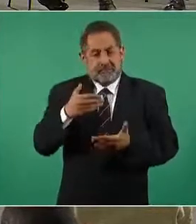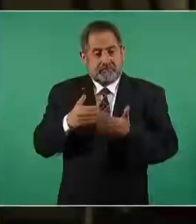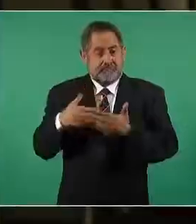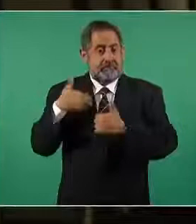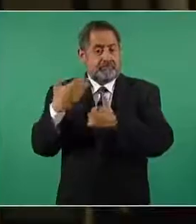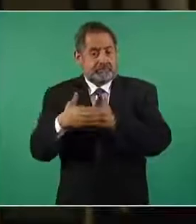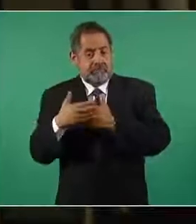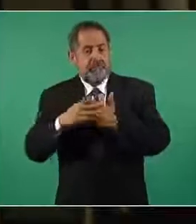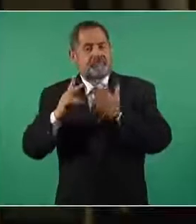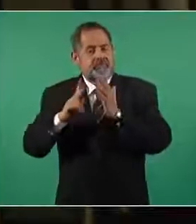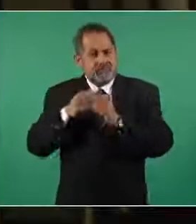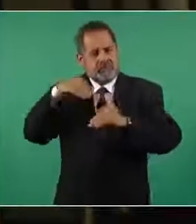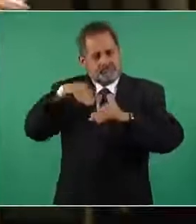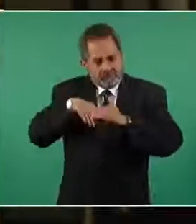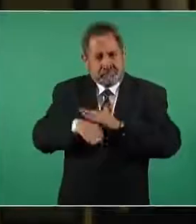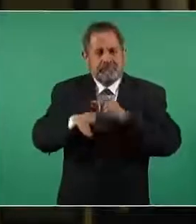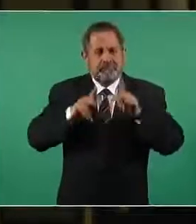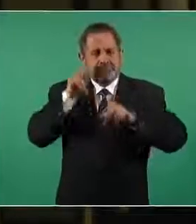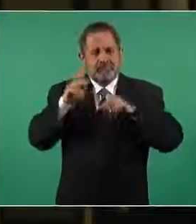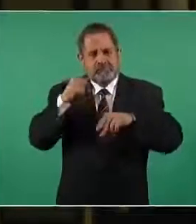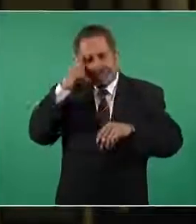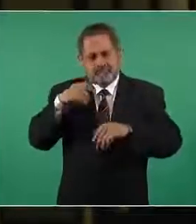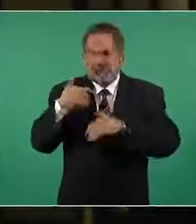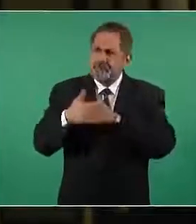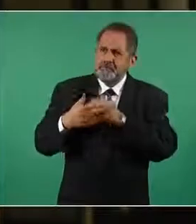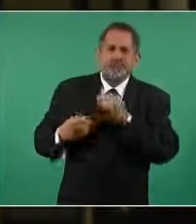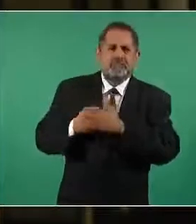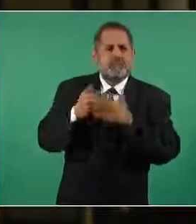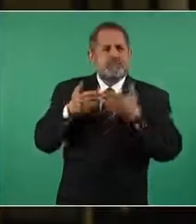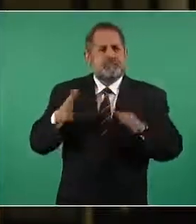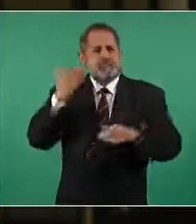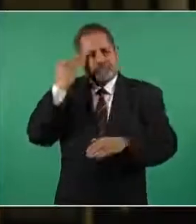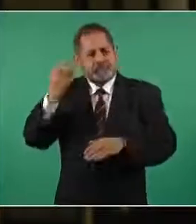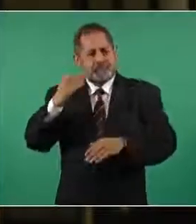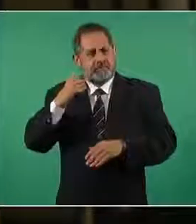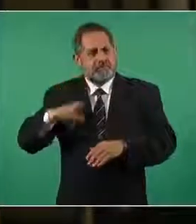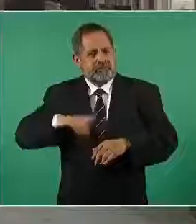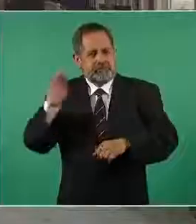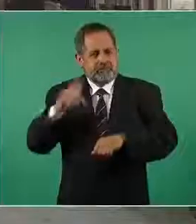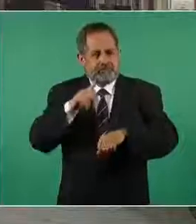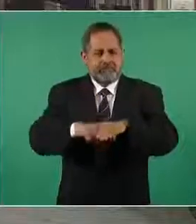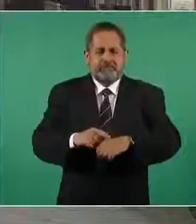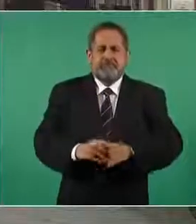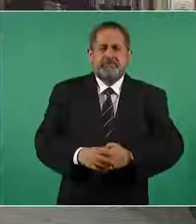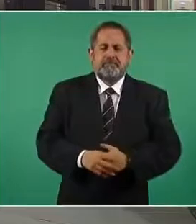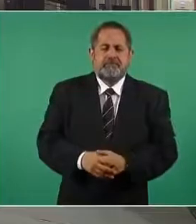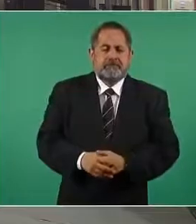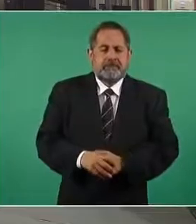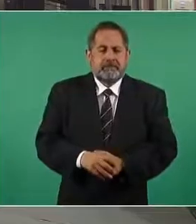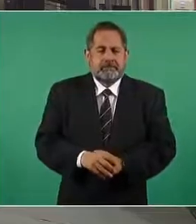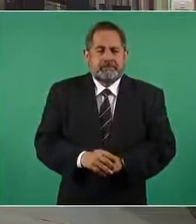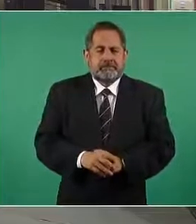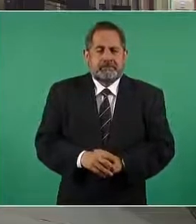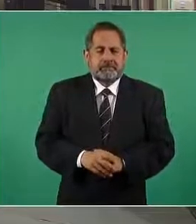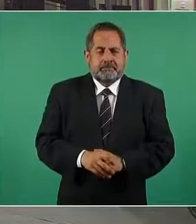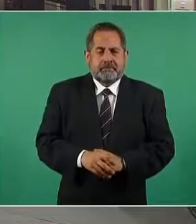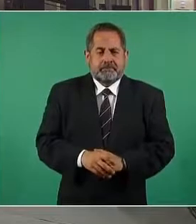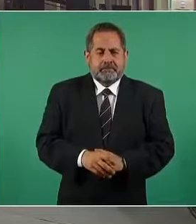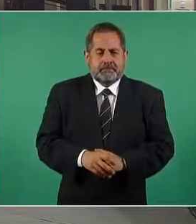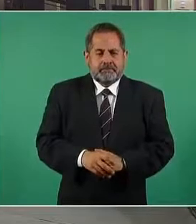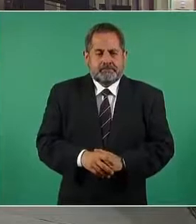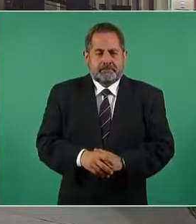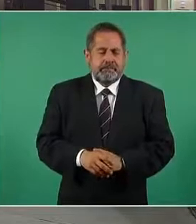para dar paso a una nueva etapa en el gobierno federal gracias presidente bueno es